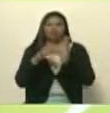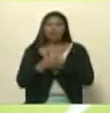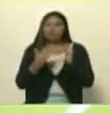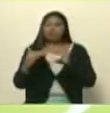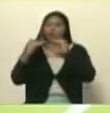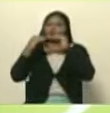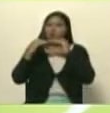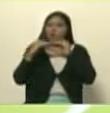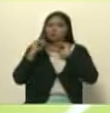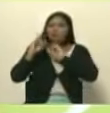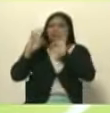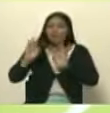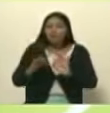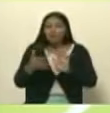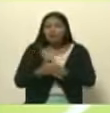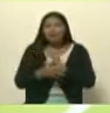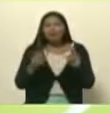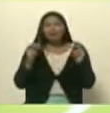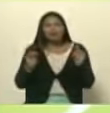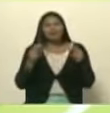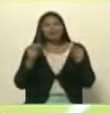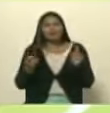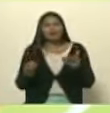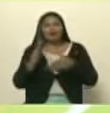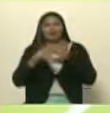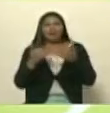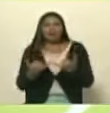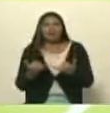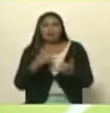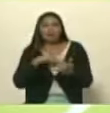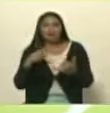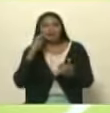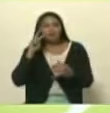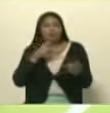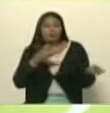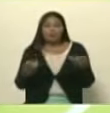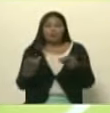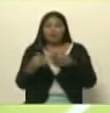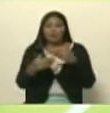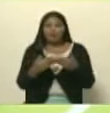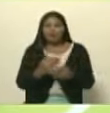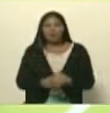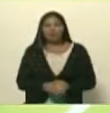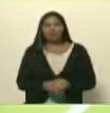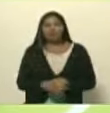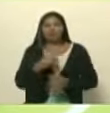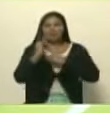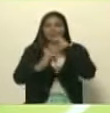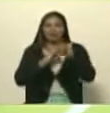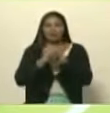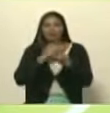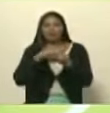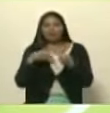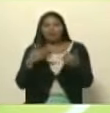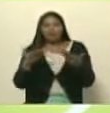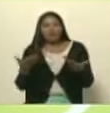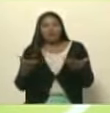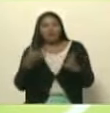la reacción de estos invitados e invitadas internacionales cuando